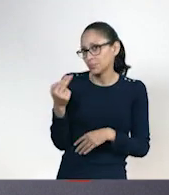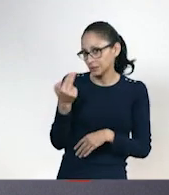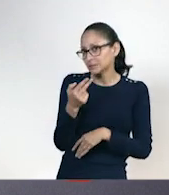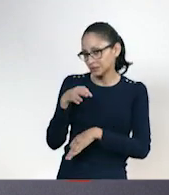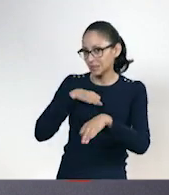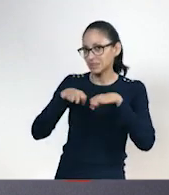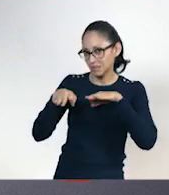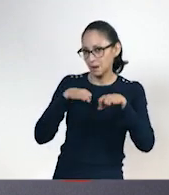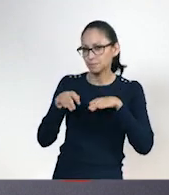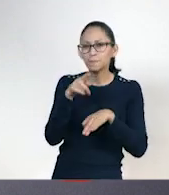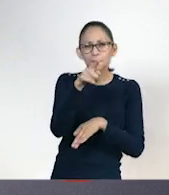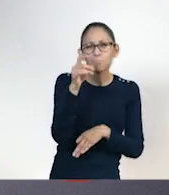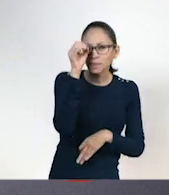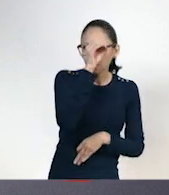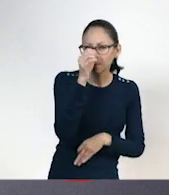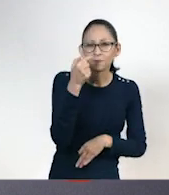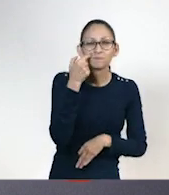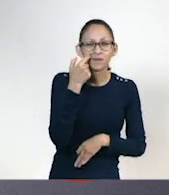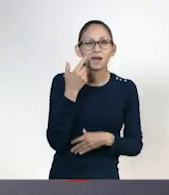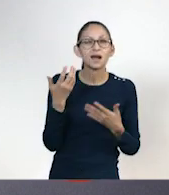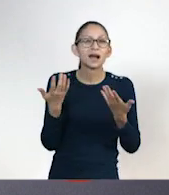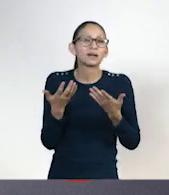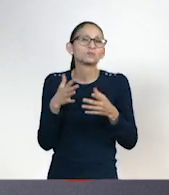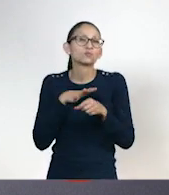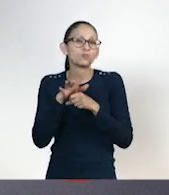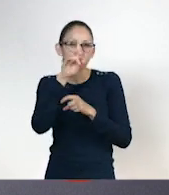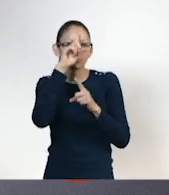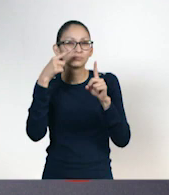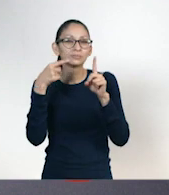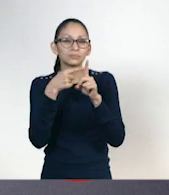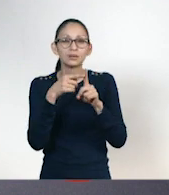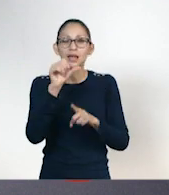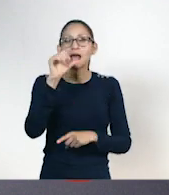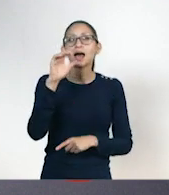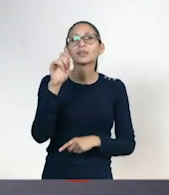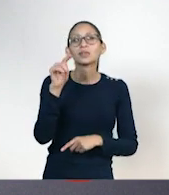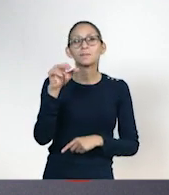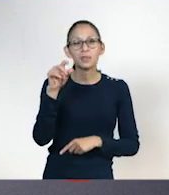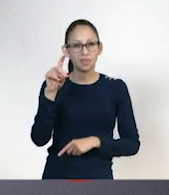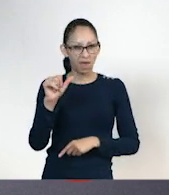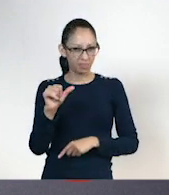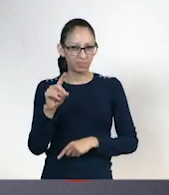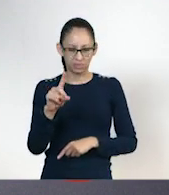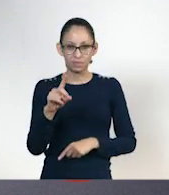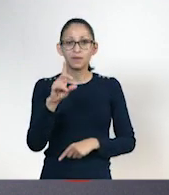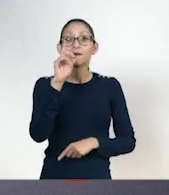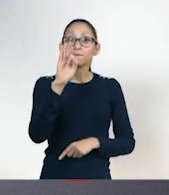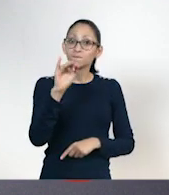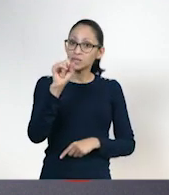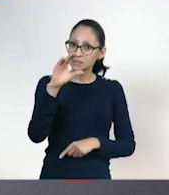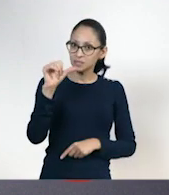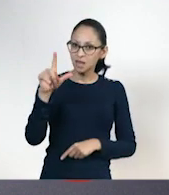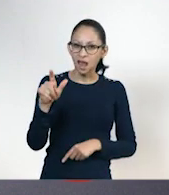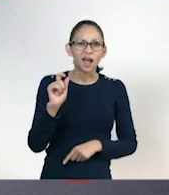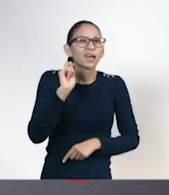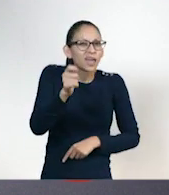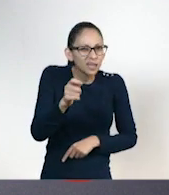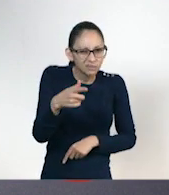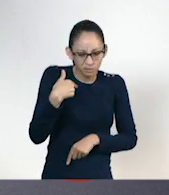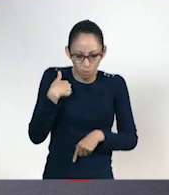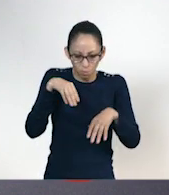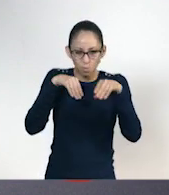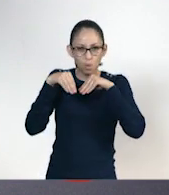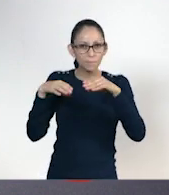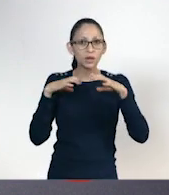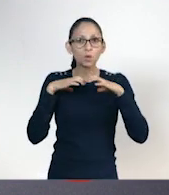mejor si ahora hablamos acerca de la actividad física? Perfecto, maestro. La actividad física es cualquier movimiento corporal producido por